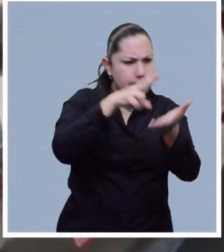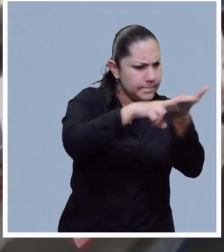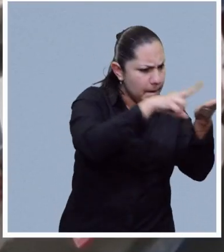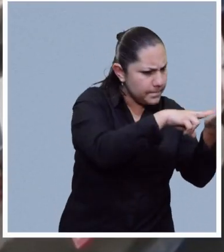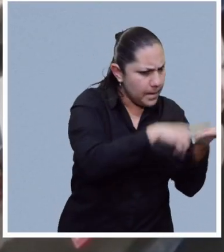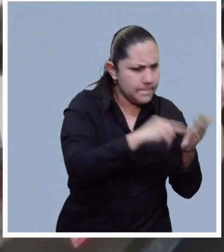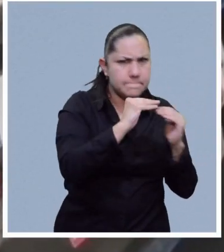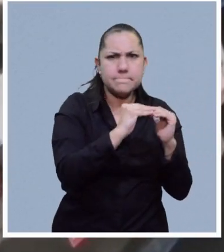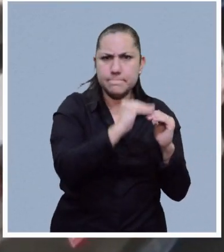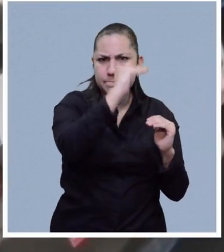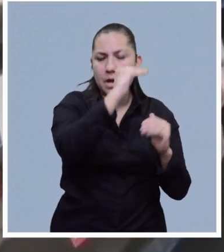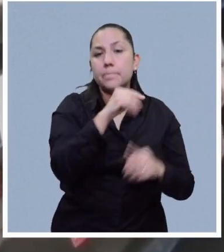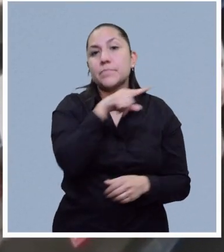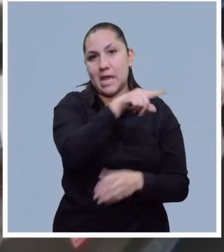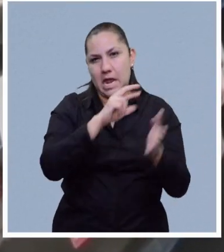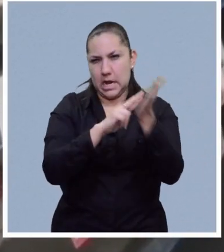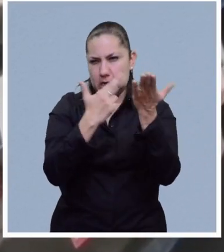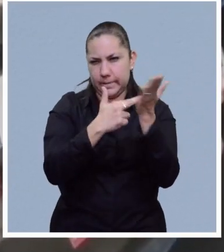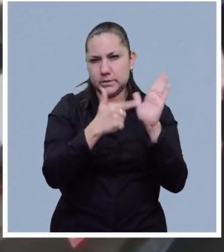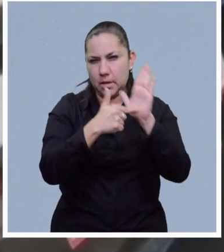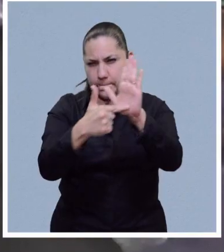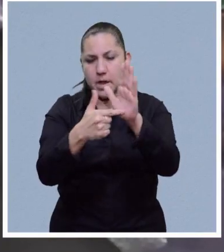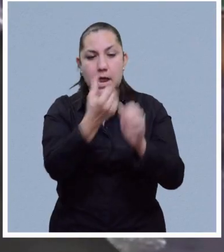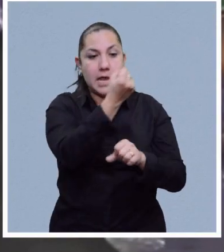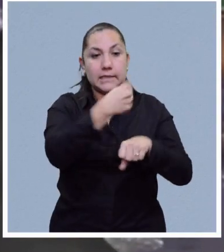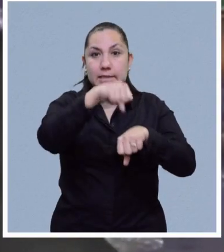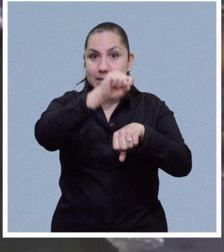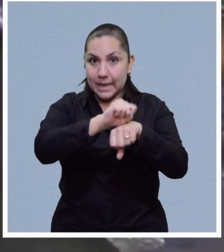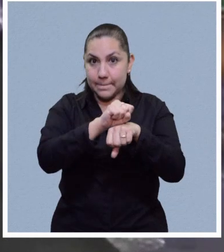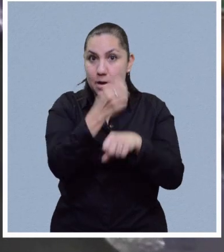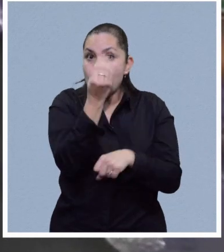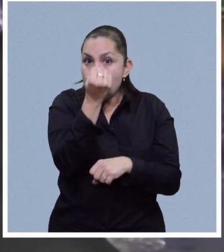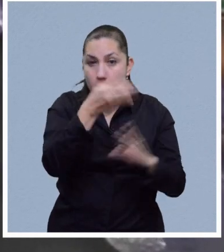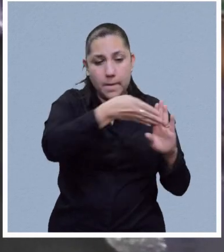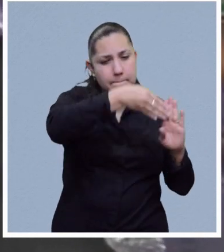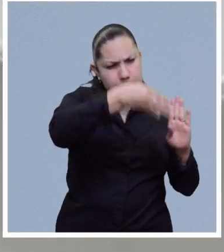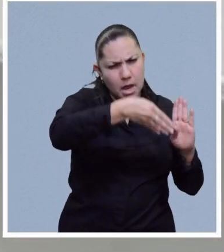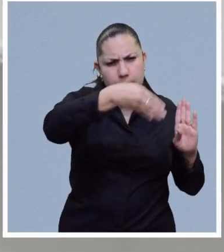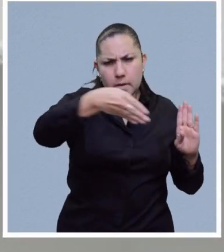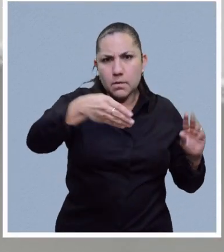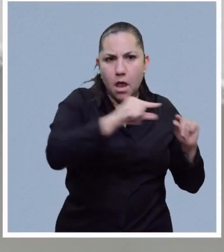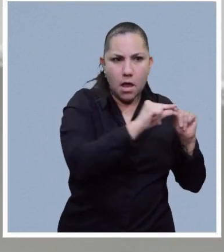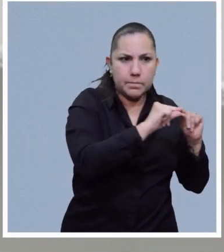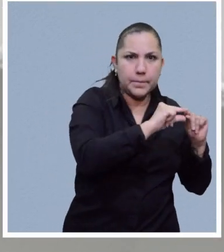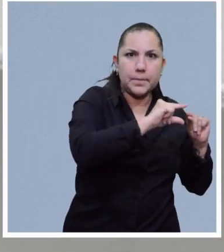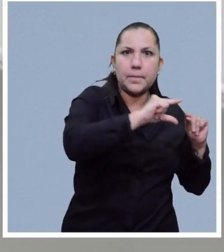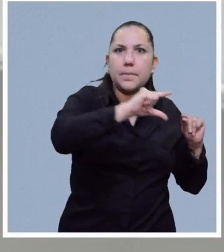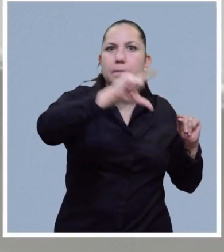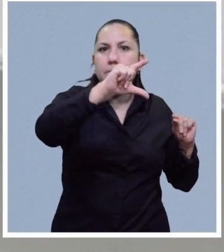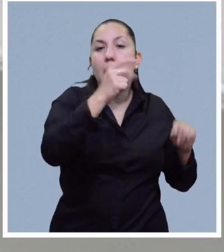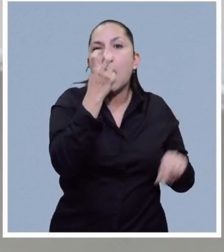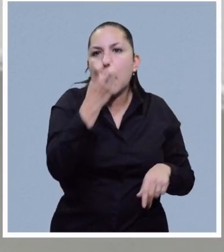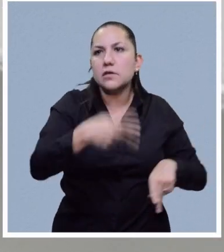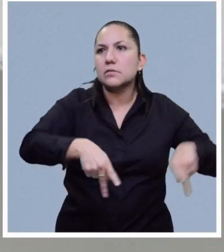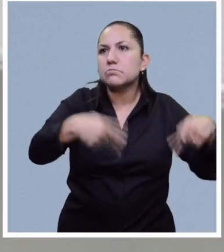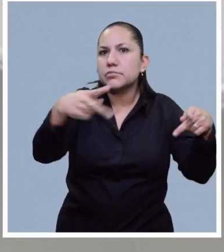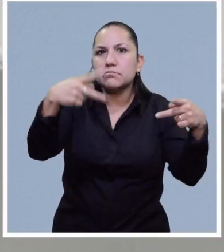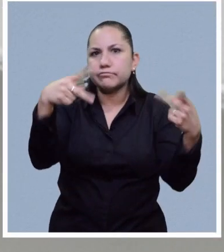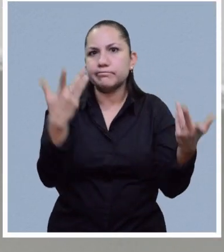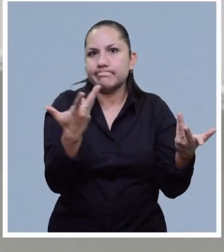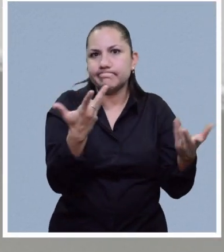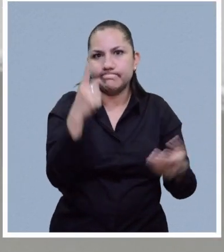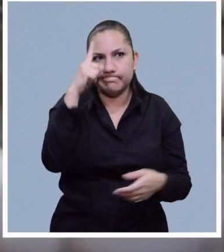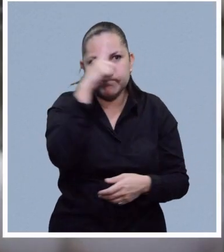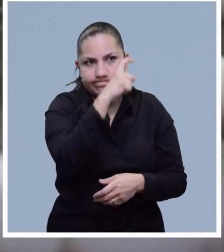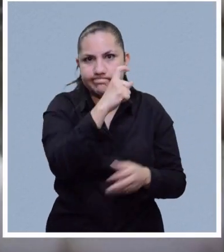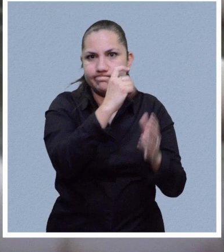norteamericana Egg Price Current, en nueve semanas consecutivas los precios se dispararon y el desabasto provocó otro tipo